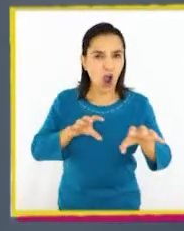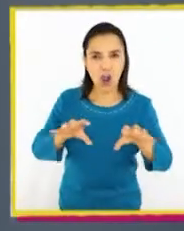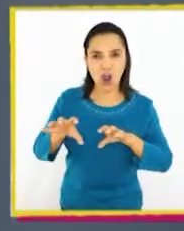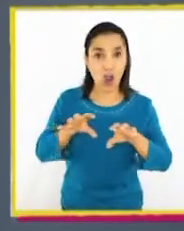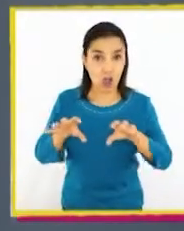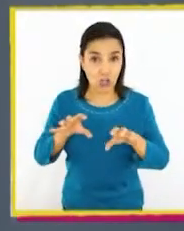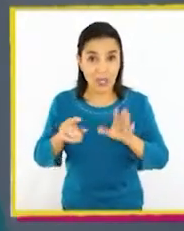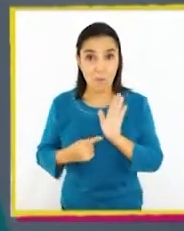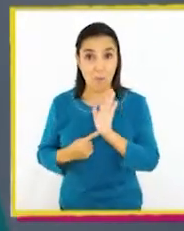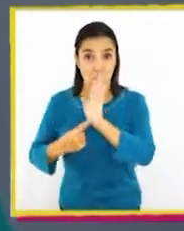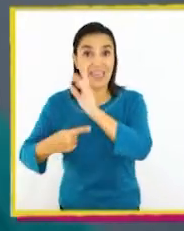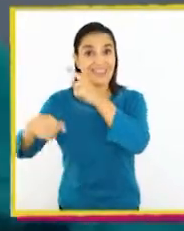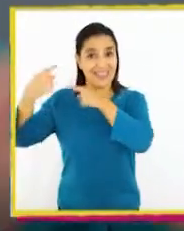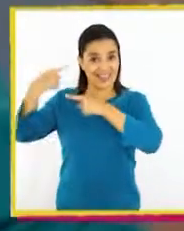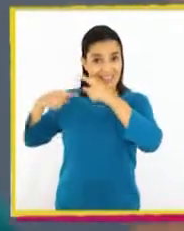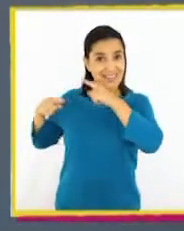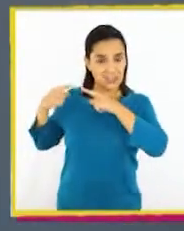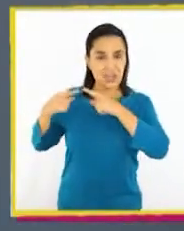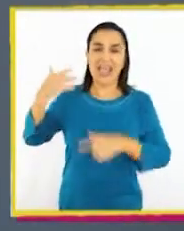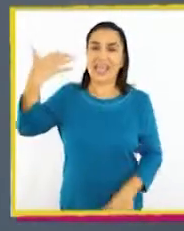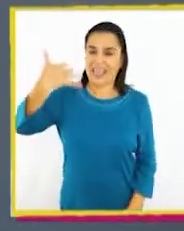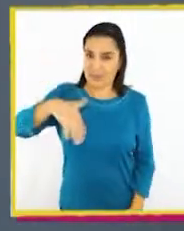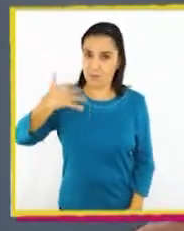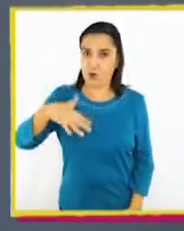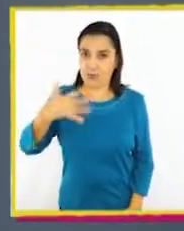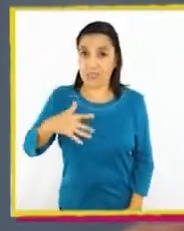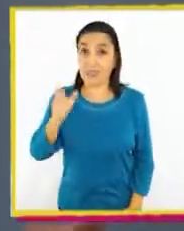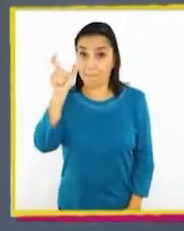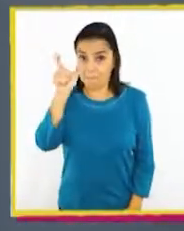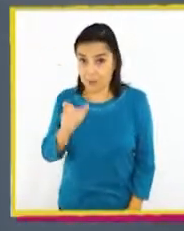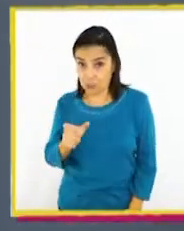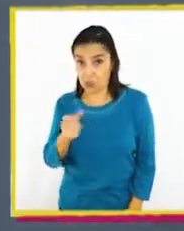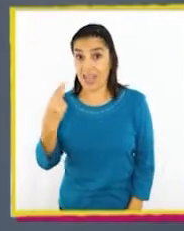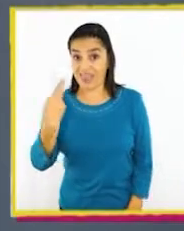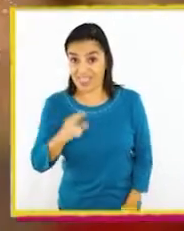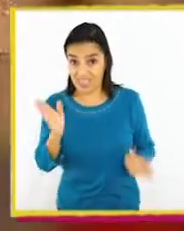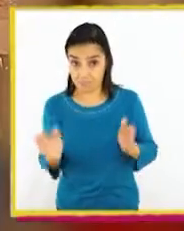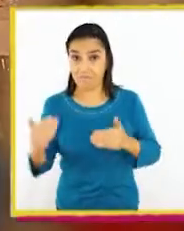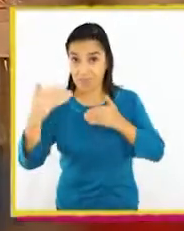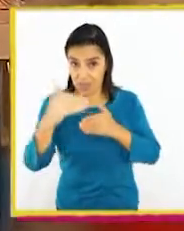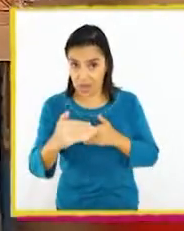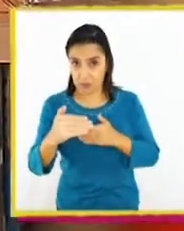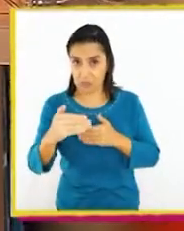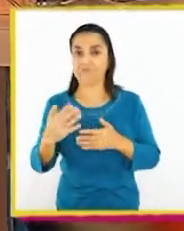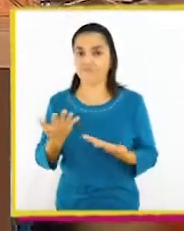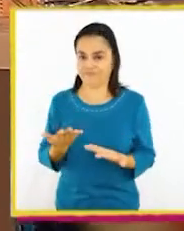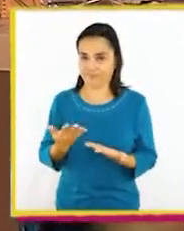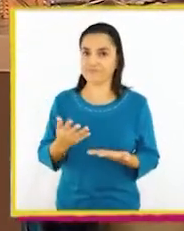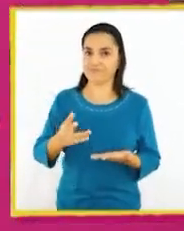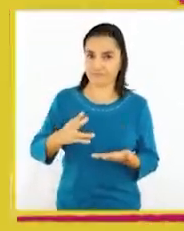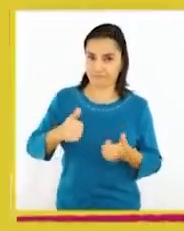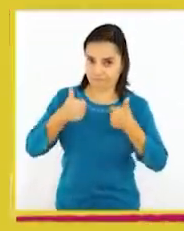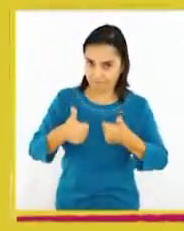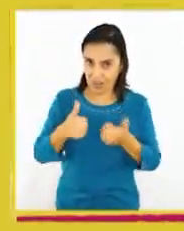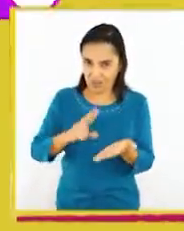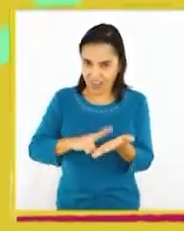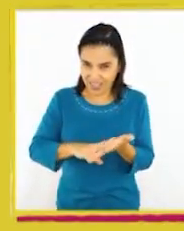Objetos que cuenten historias y sean importantes para la persona que hace la cápsula. ¿Hasta ahí vamos bien, verdad?